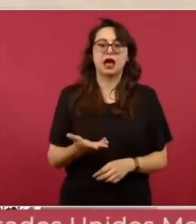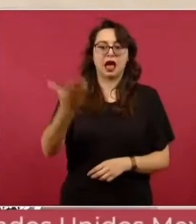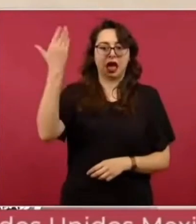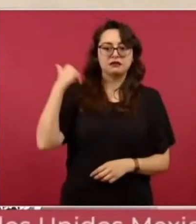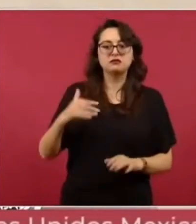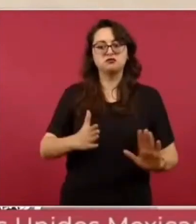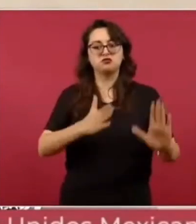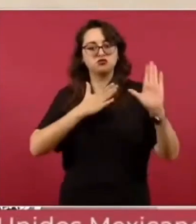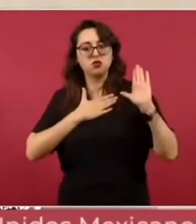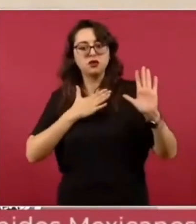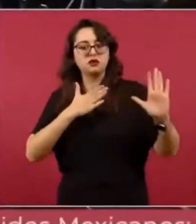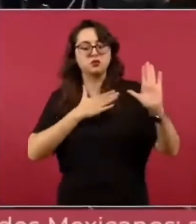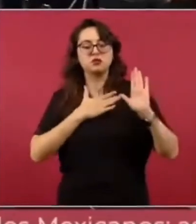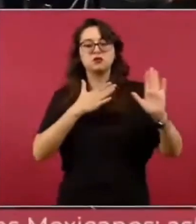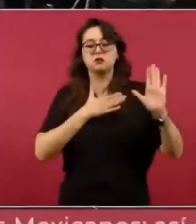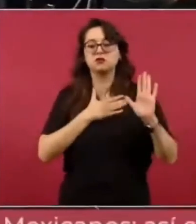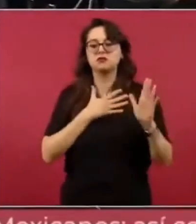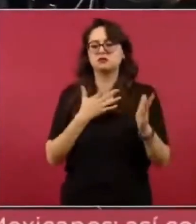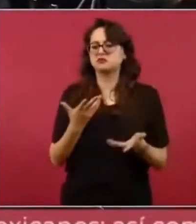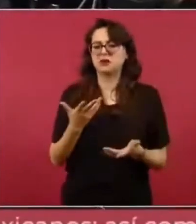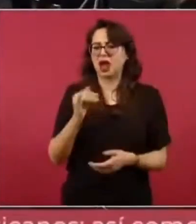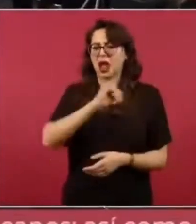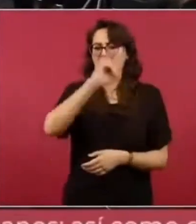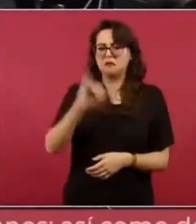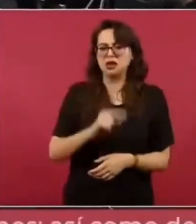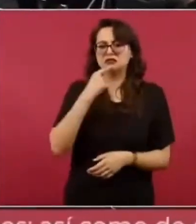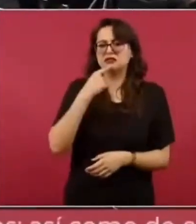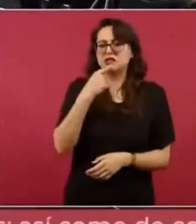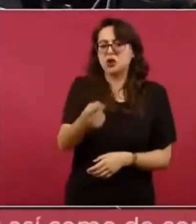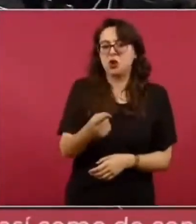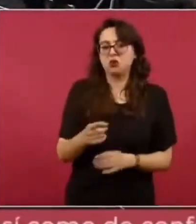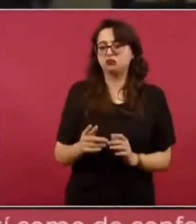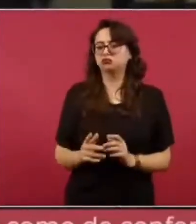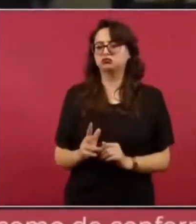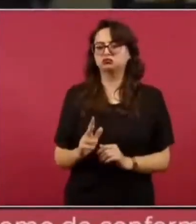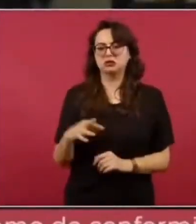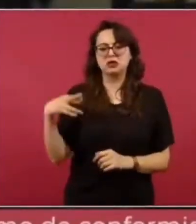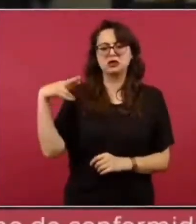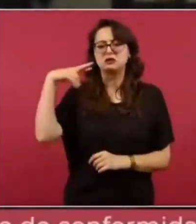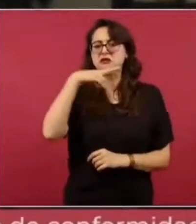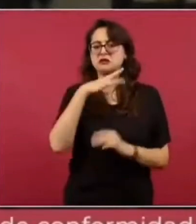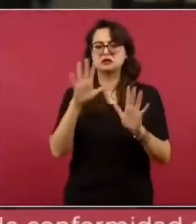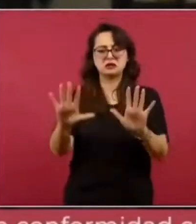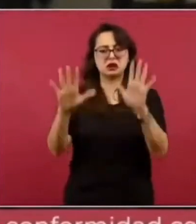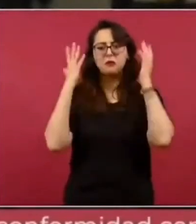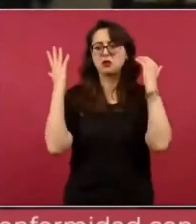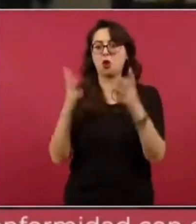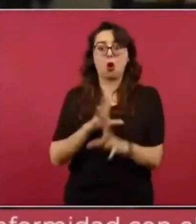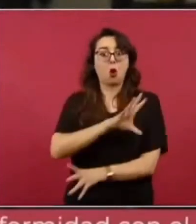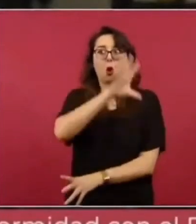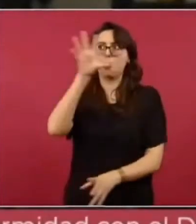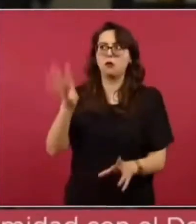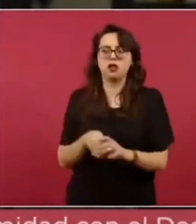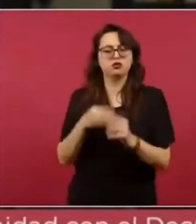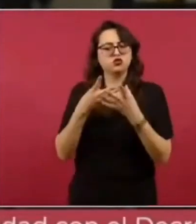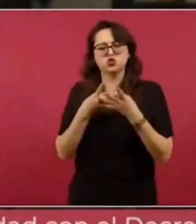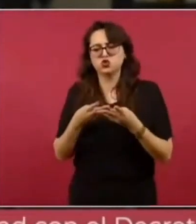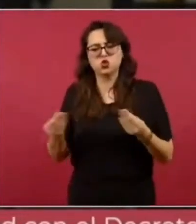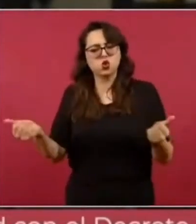lo decía algún presidente. Tampoco le toca, bueno, llega a su quinto año, pues con una alta